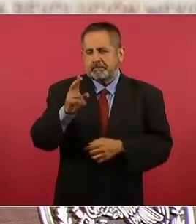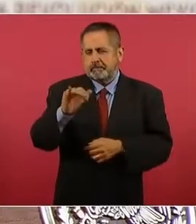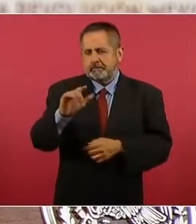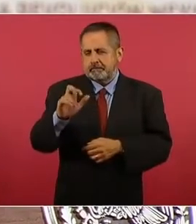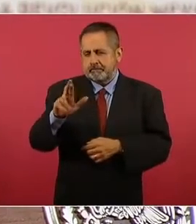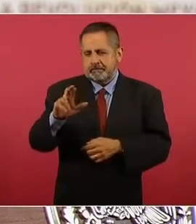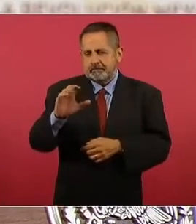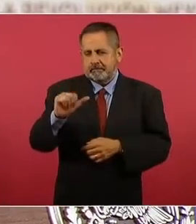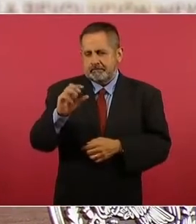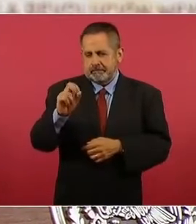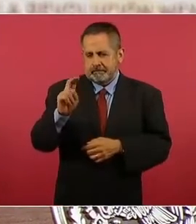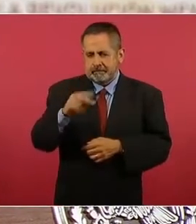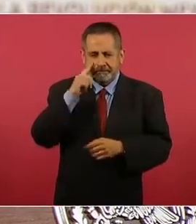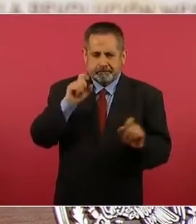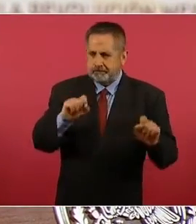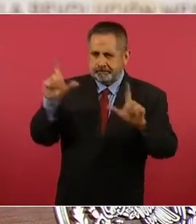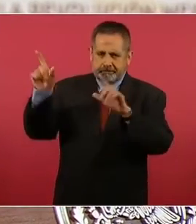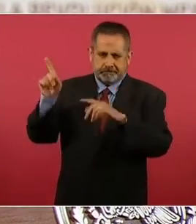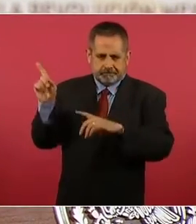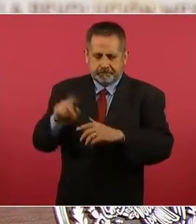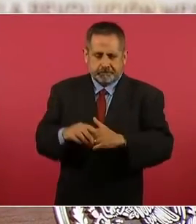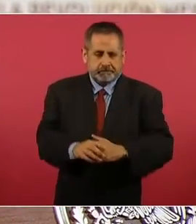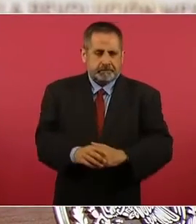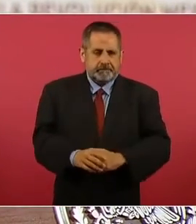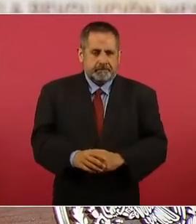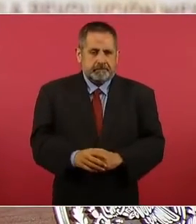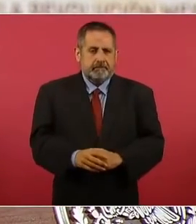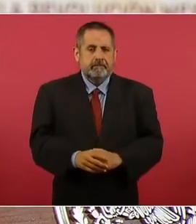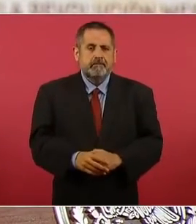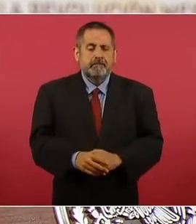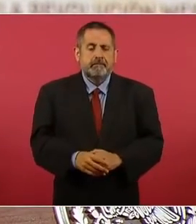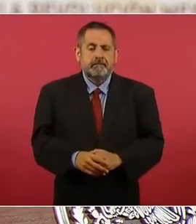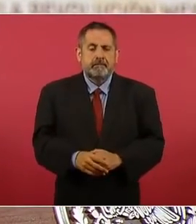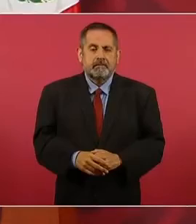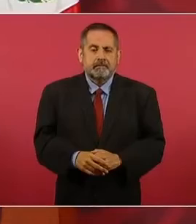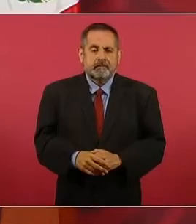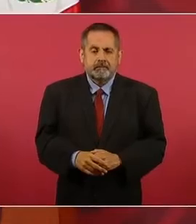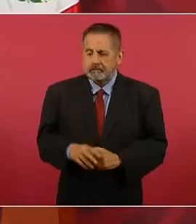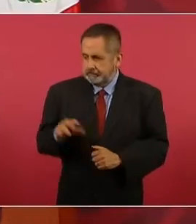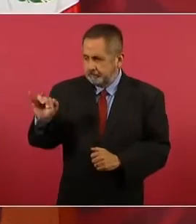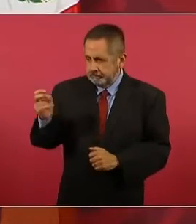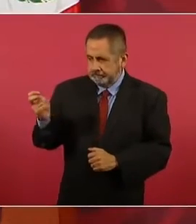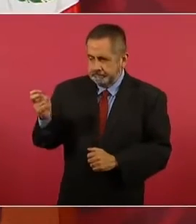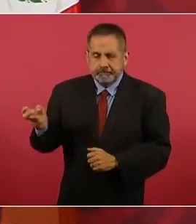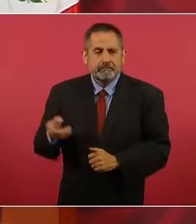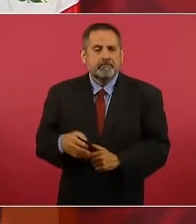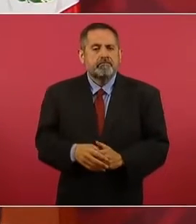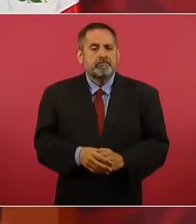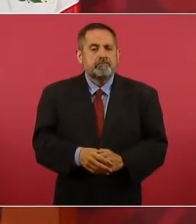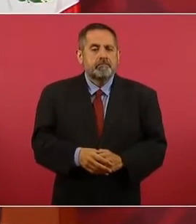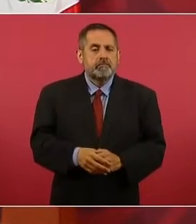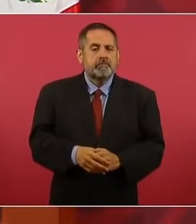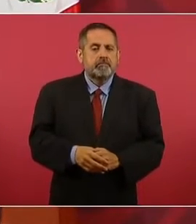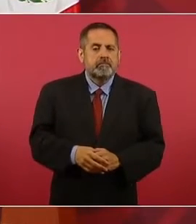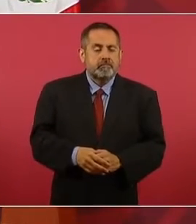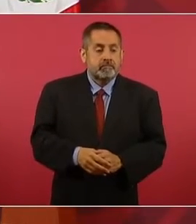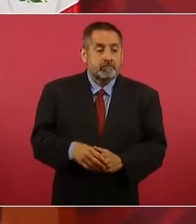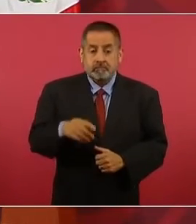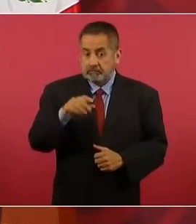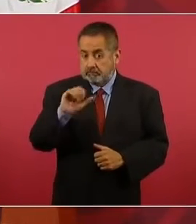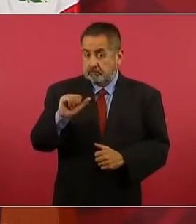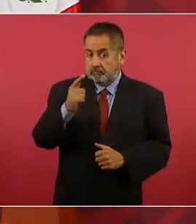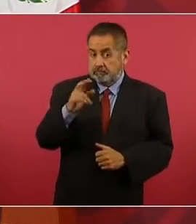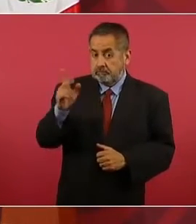justificando